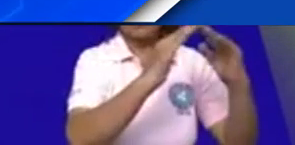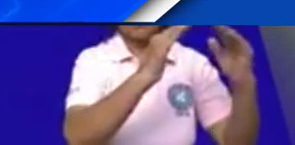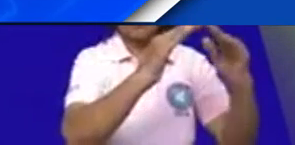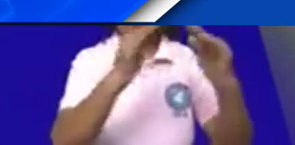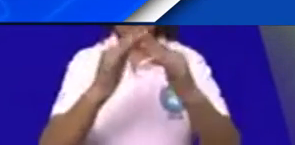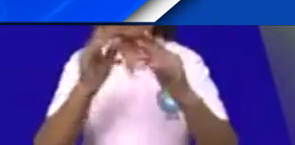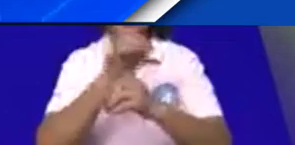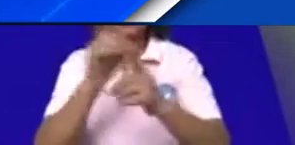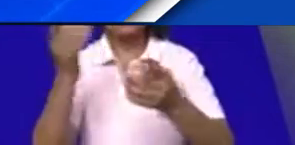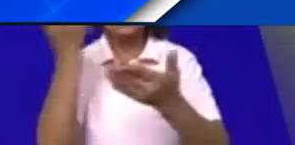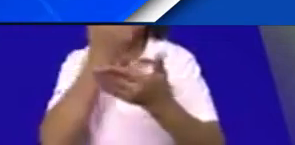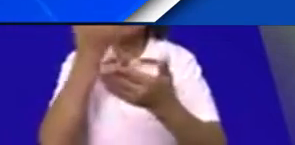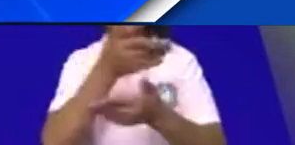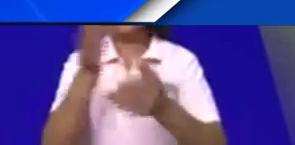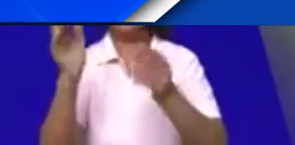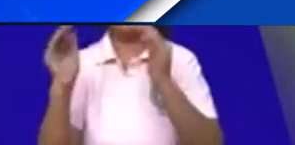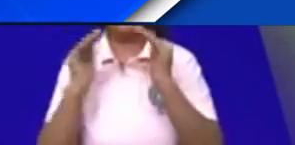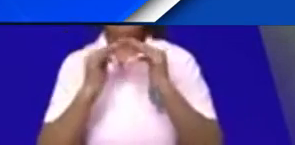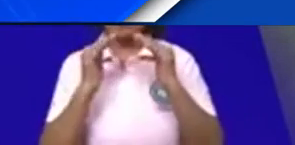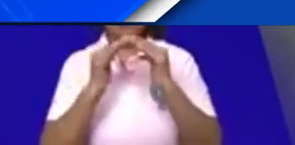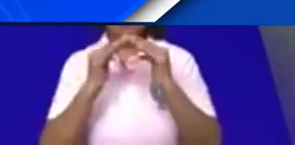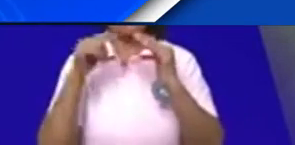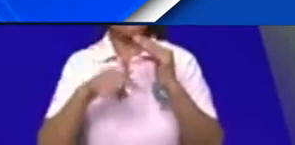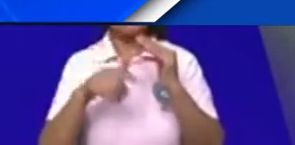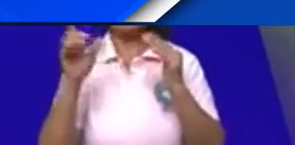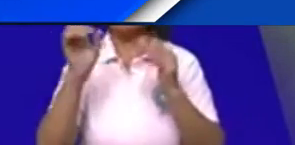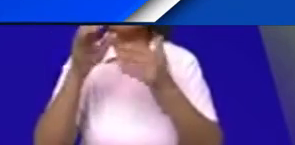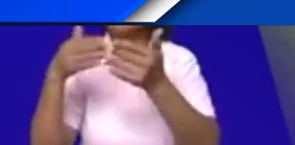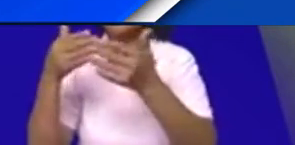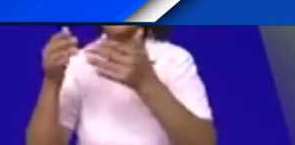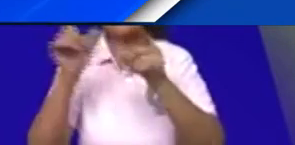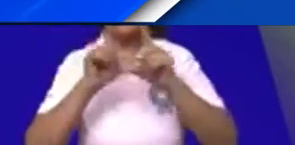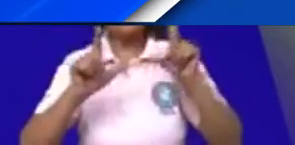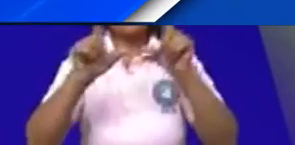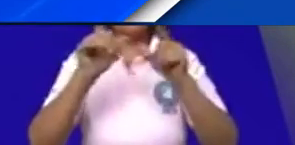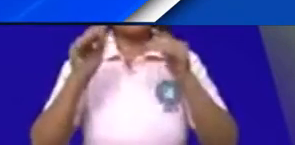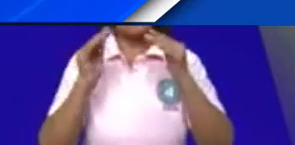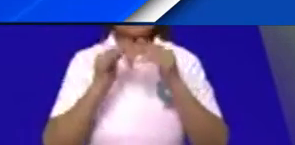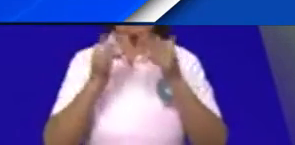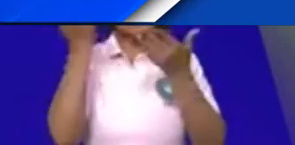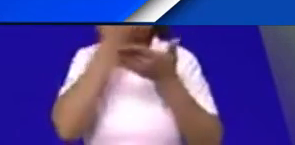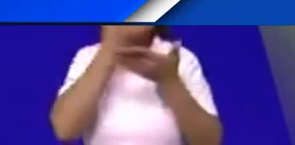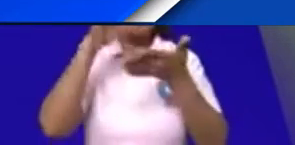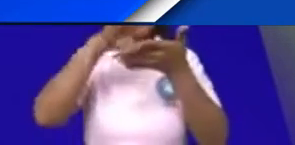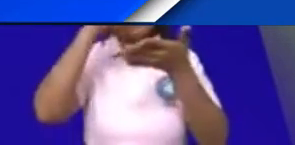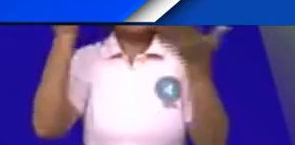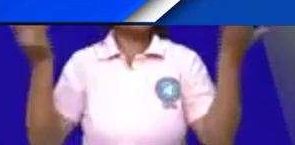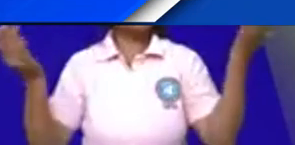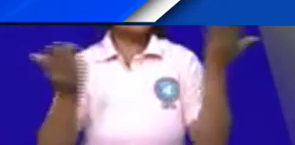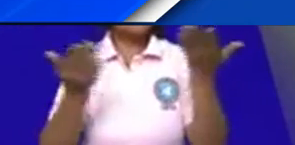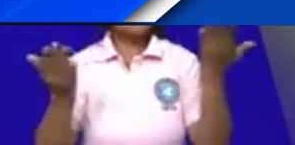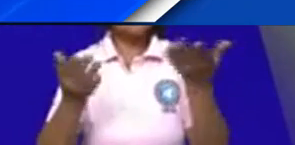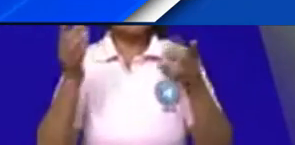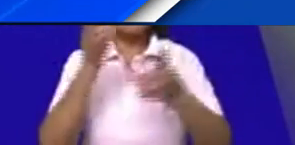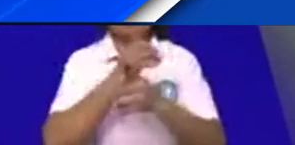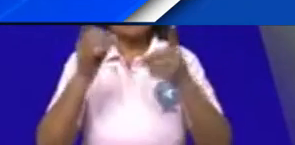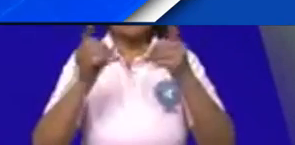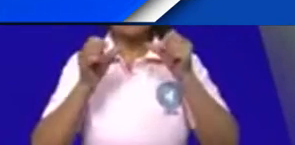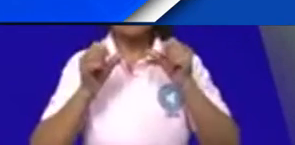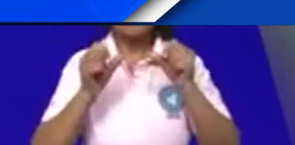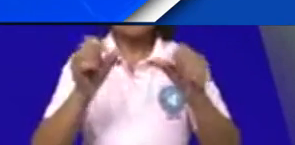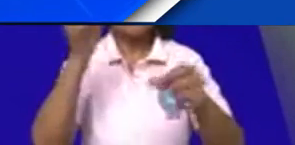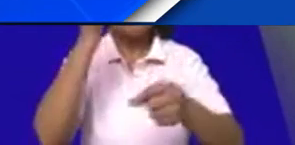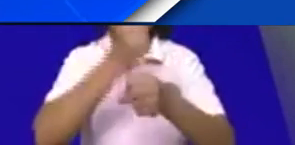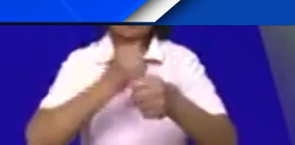acceso que deben de tener los estudiantes desde donde ellos se encuentran. Entonces, en este proceso continuamos